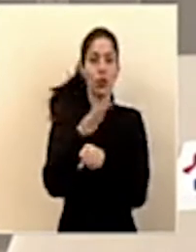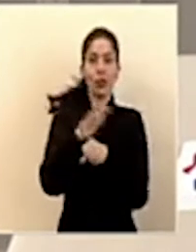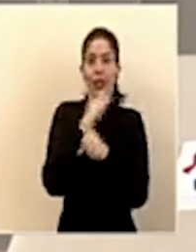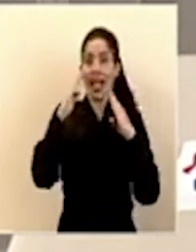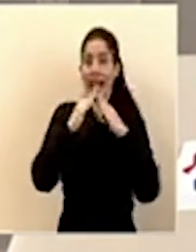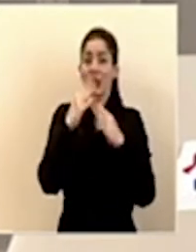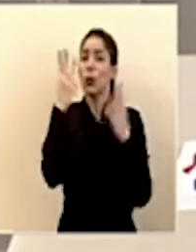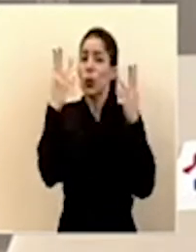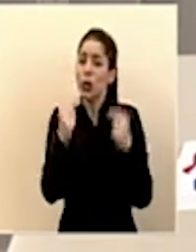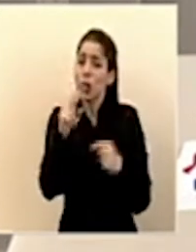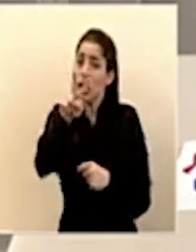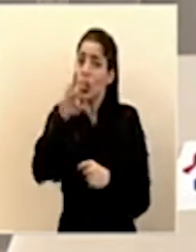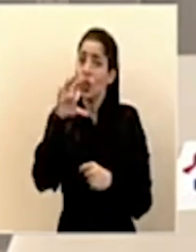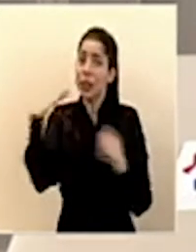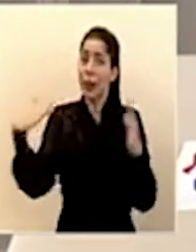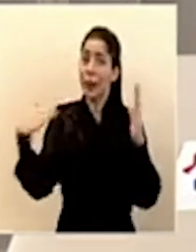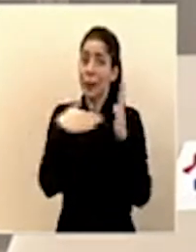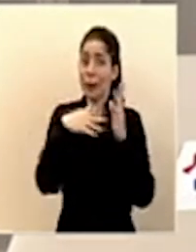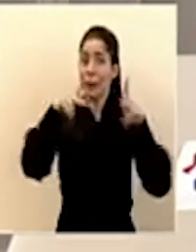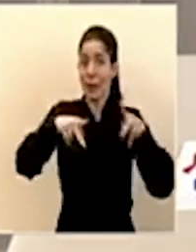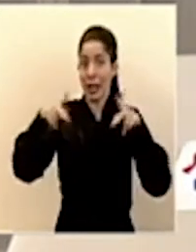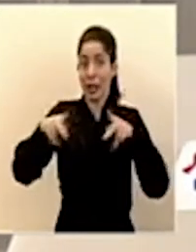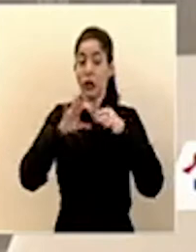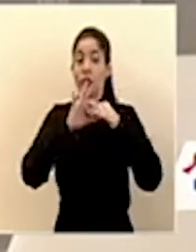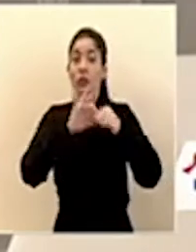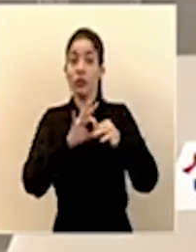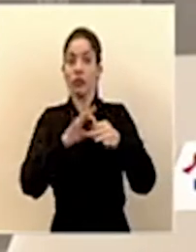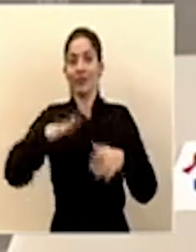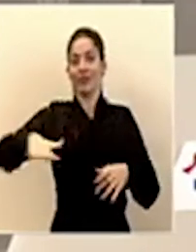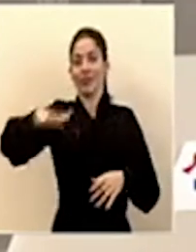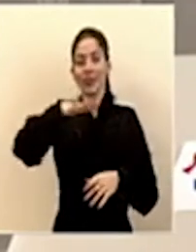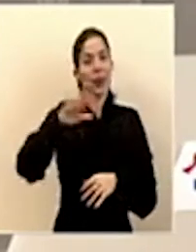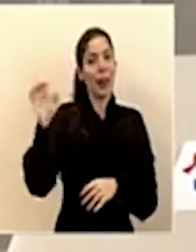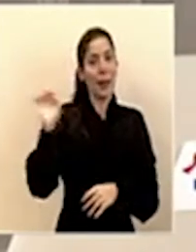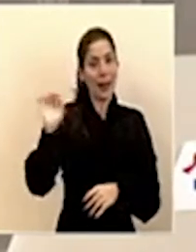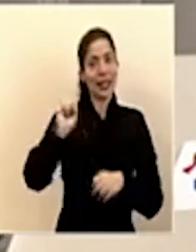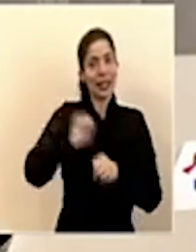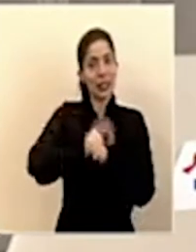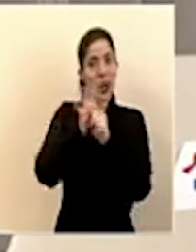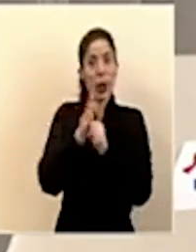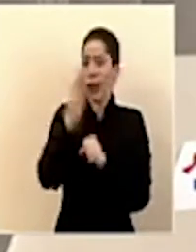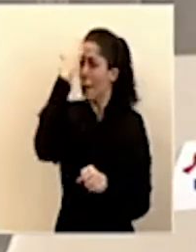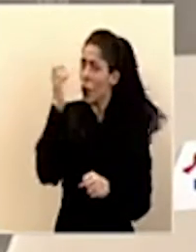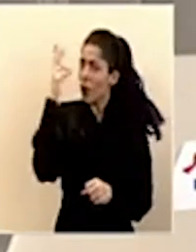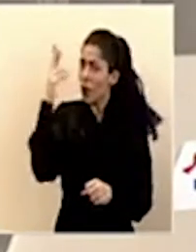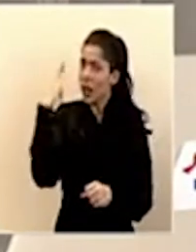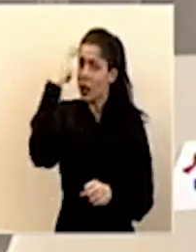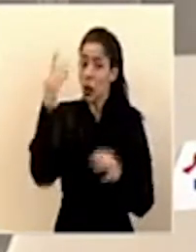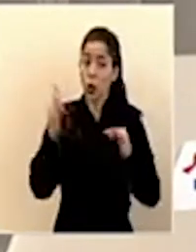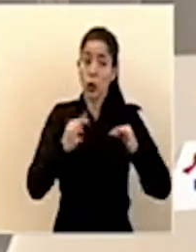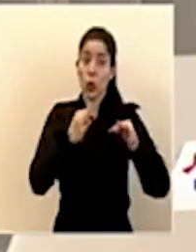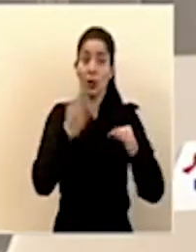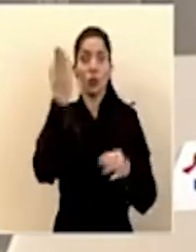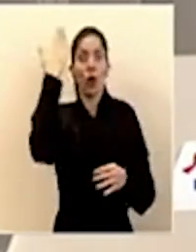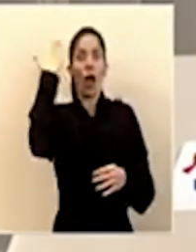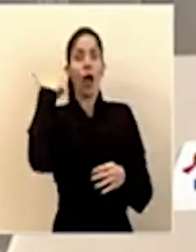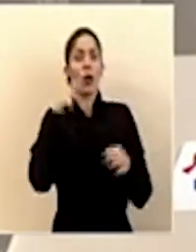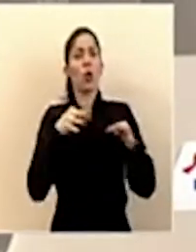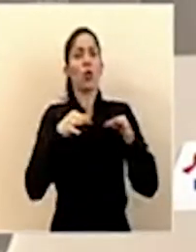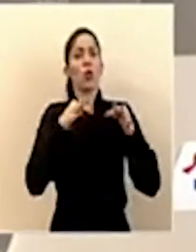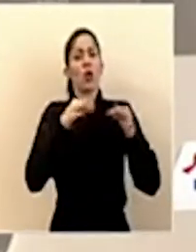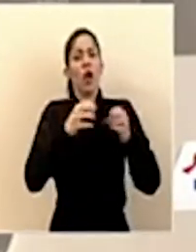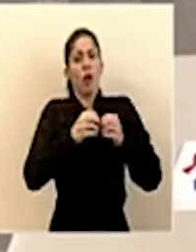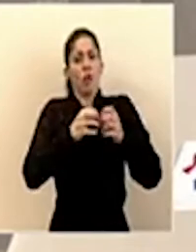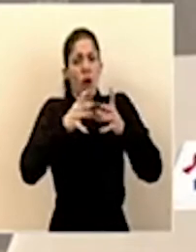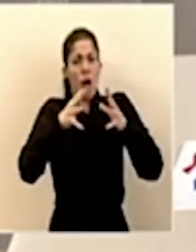200 mil personas en el contexto de la emergencia del COVID, prácticamente porque el turismo pasó de ser un sector que estaba